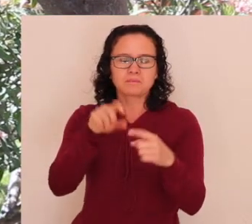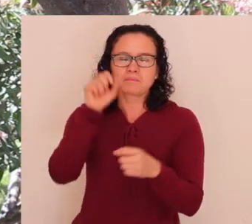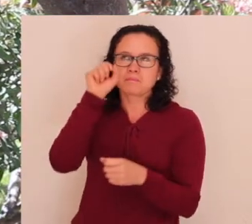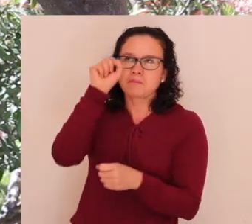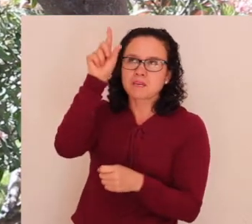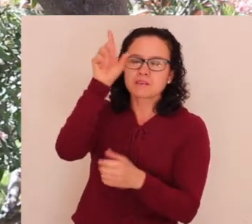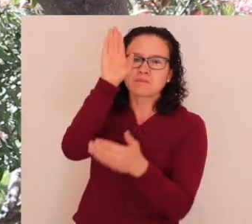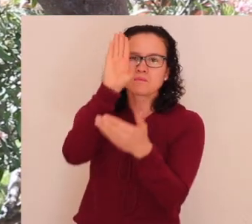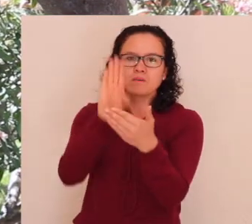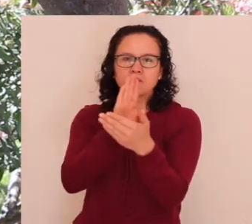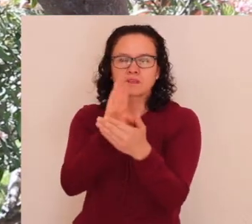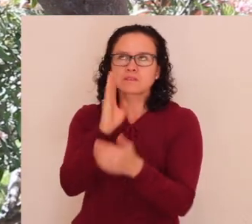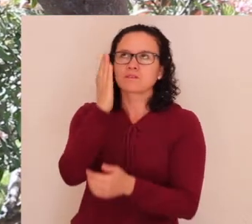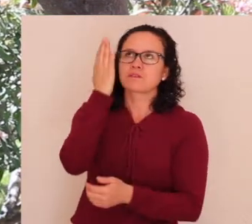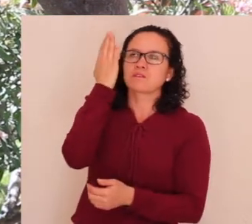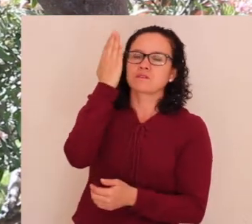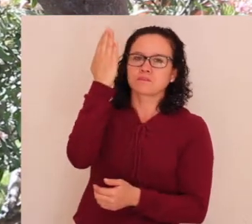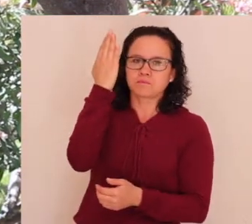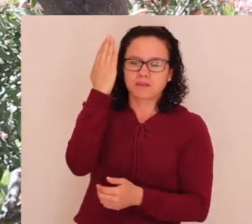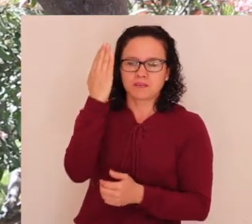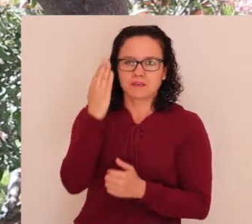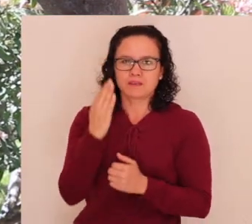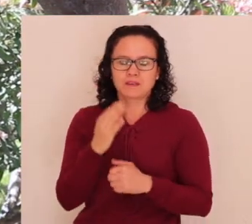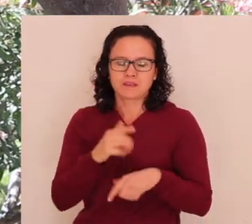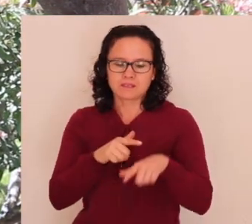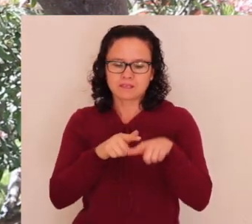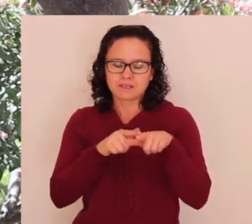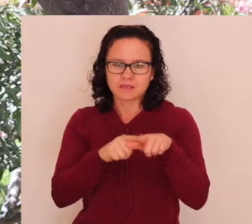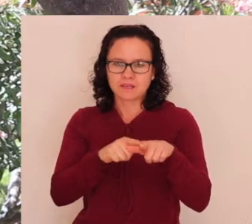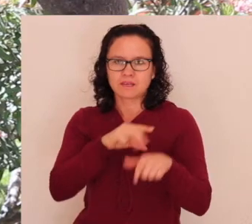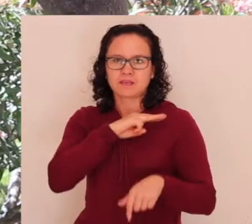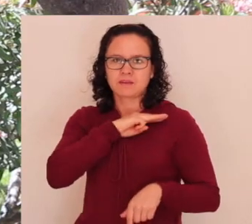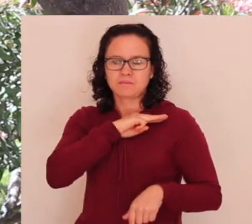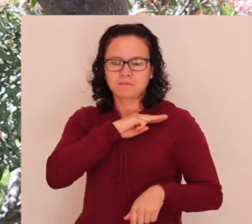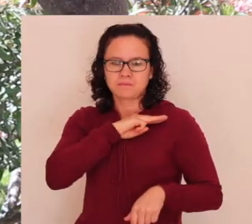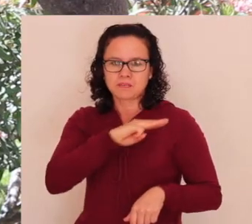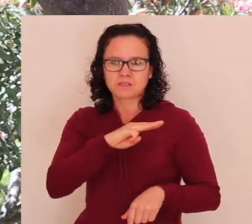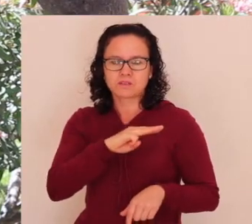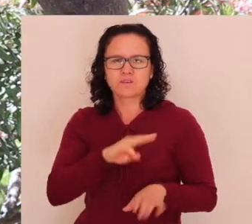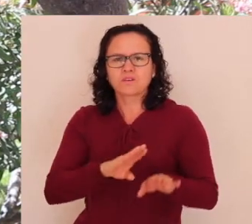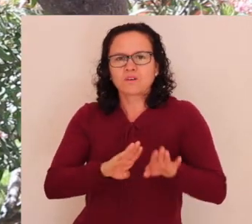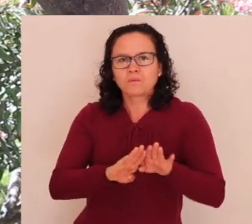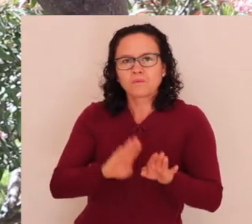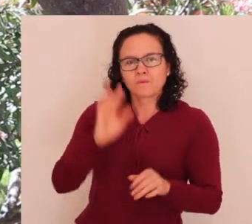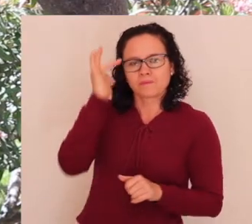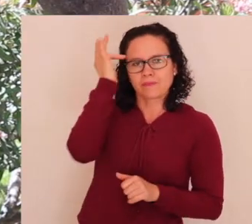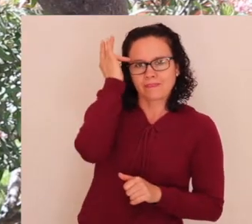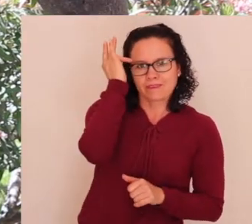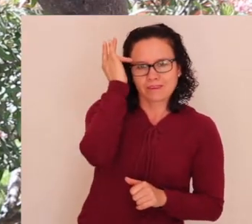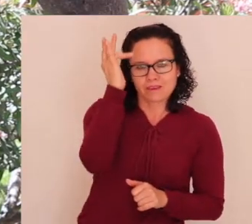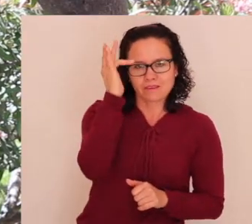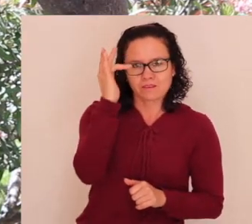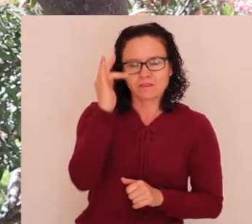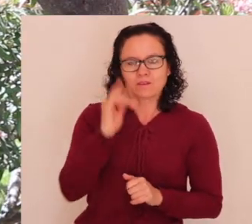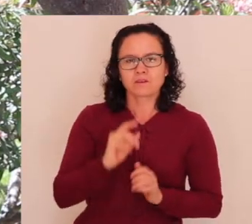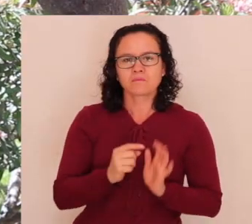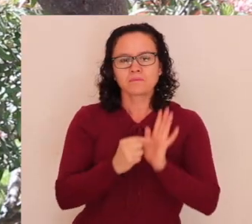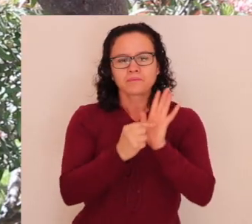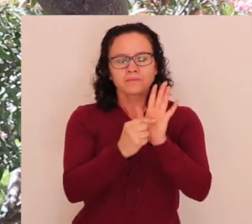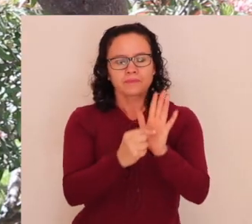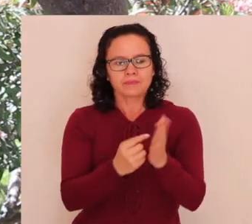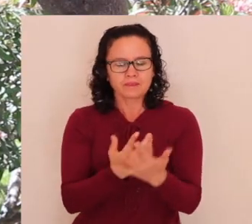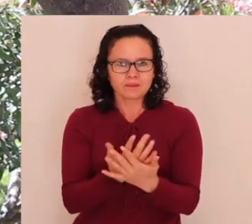fundador nos pide precisamente el llevar adelante nuestra misión de una manera santa y dar